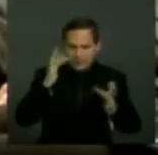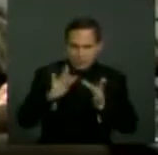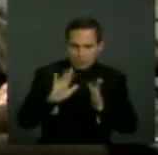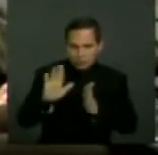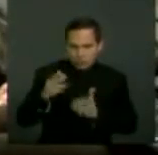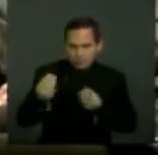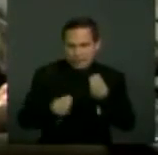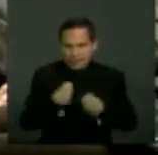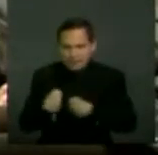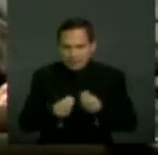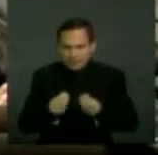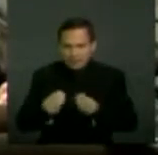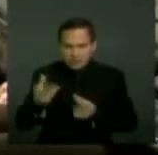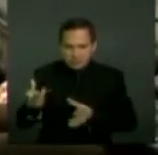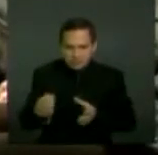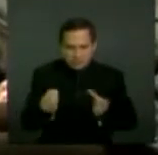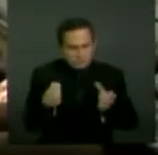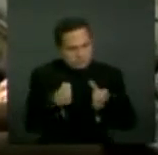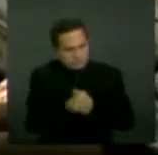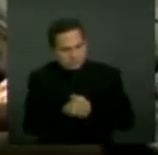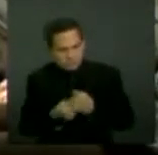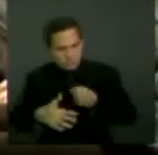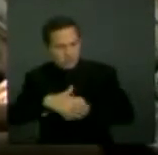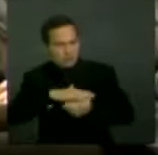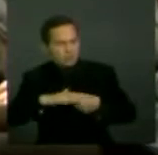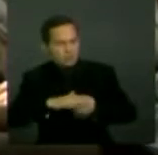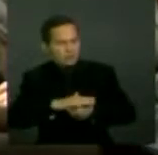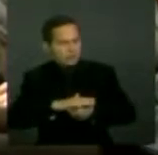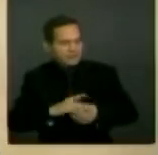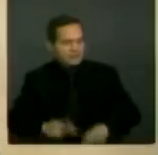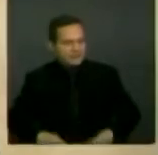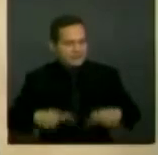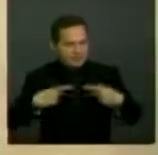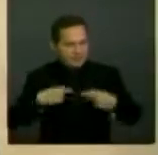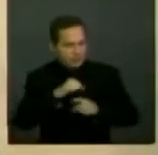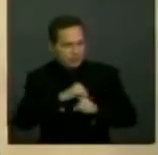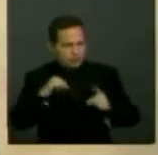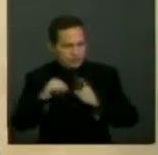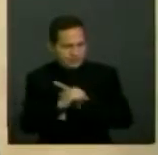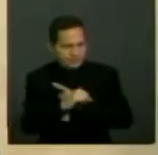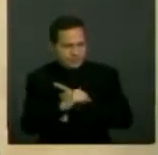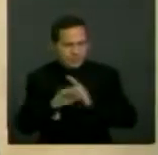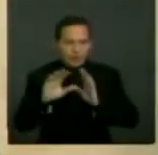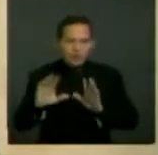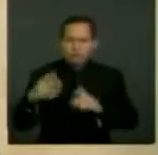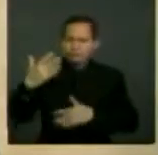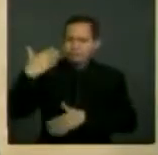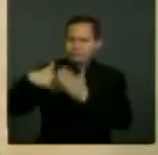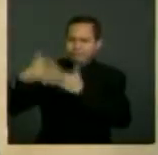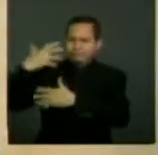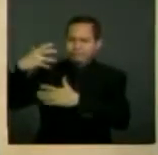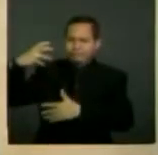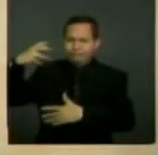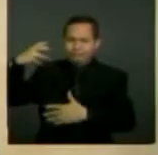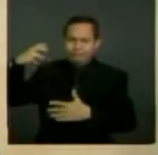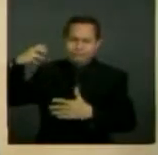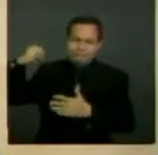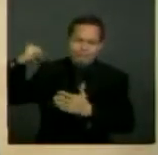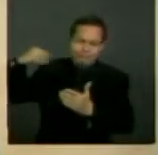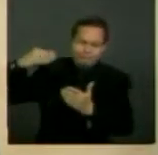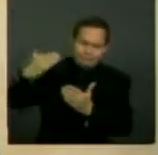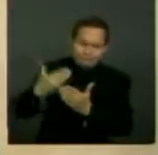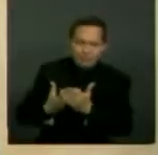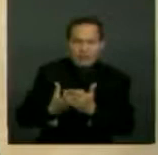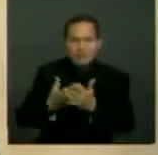para garantizar su inclusión plena en todos los ámbitos de la vida social. Tenemos un legado de siglos durante los que han prevalecido los modelos de